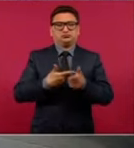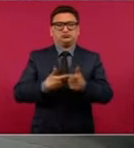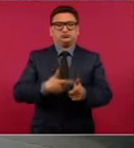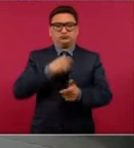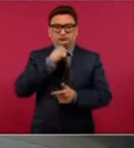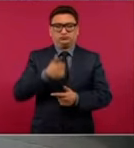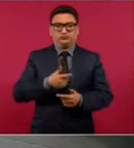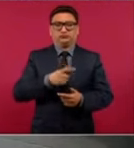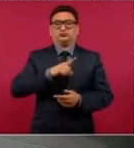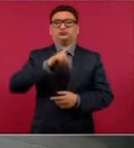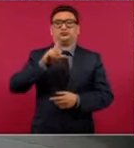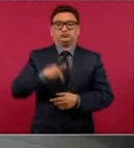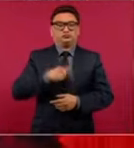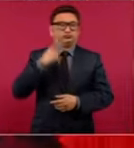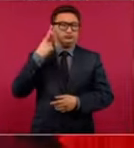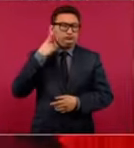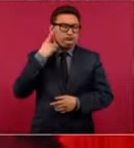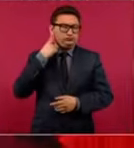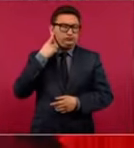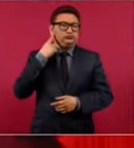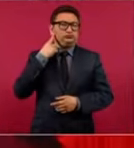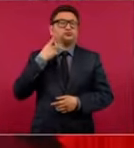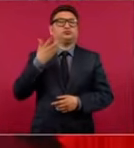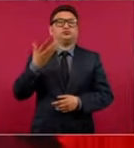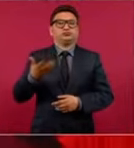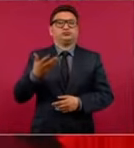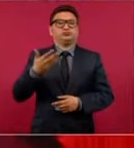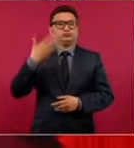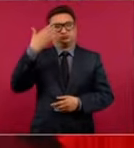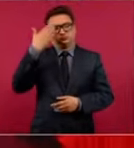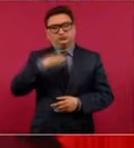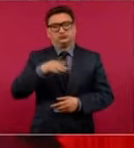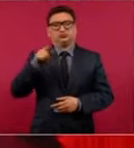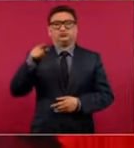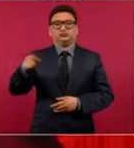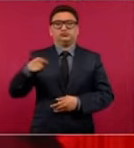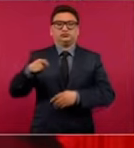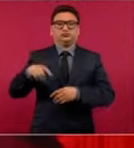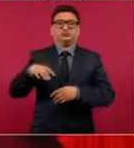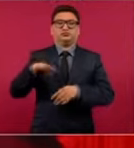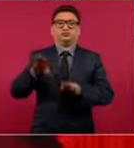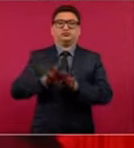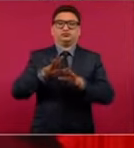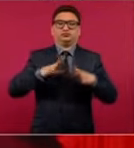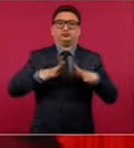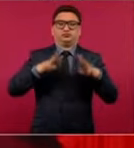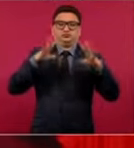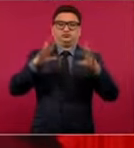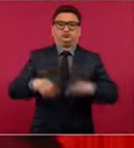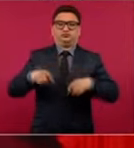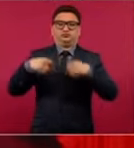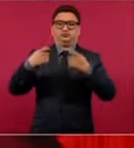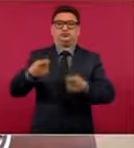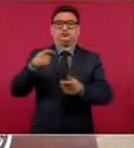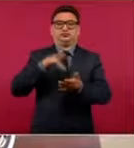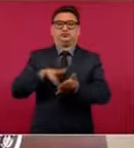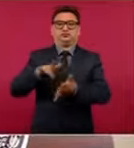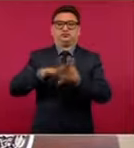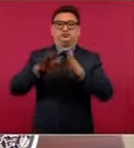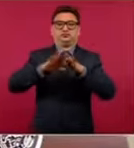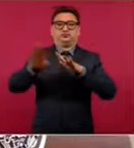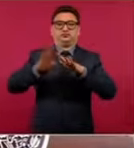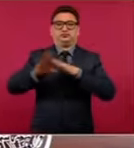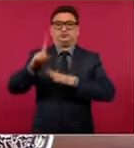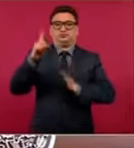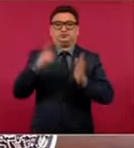Y luego se supo que había recibido su fundación para apoyar a migrantes mil